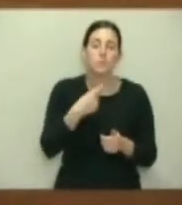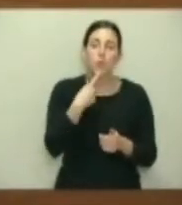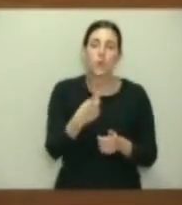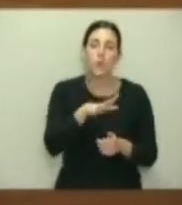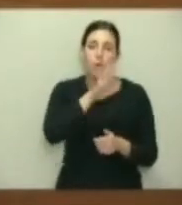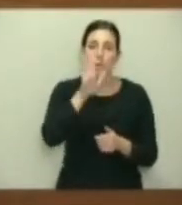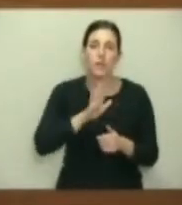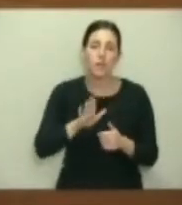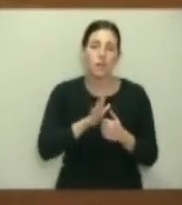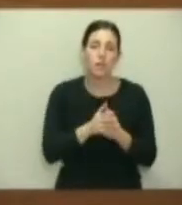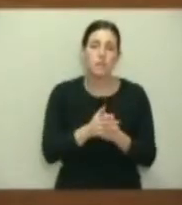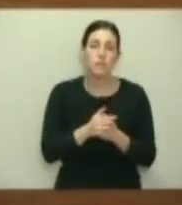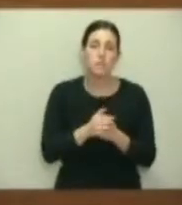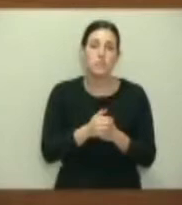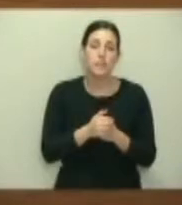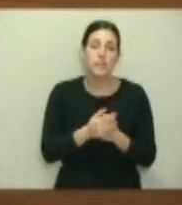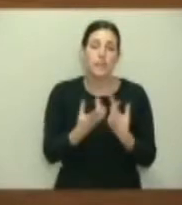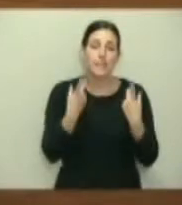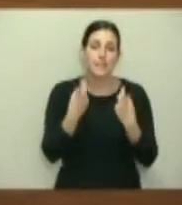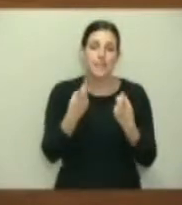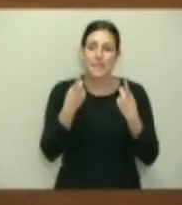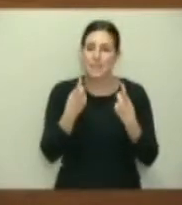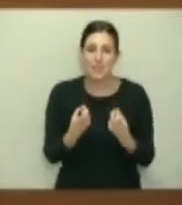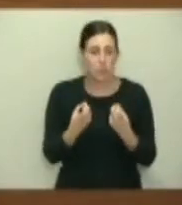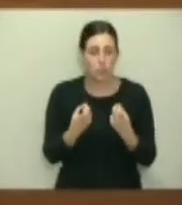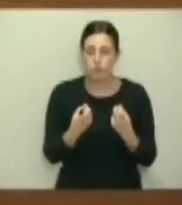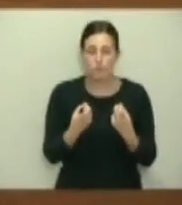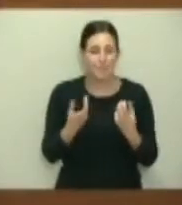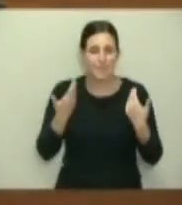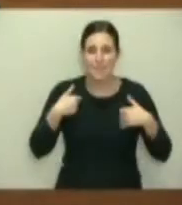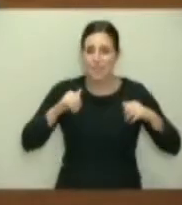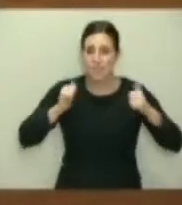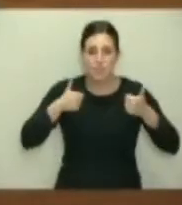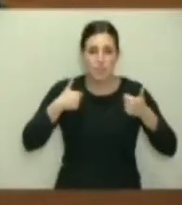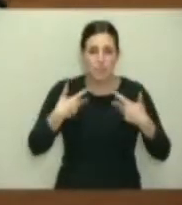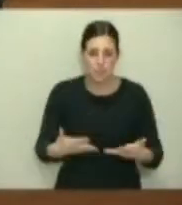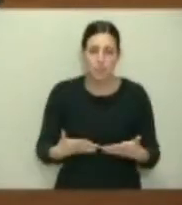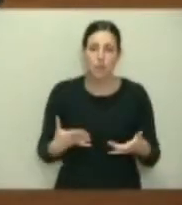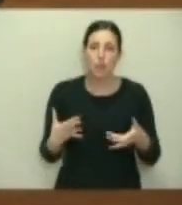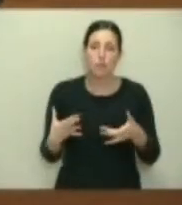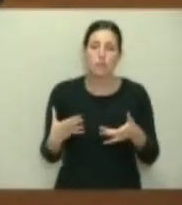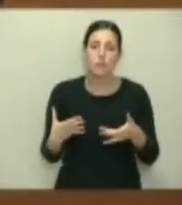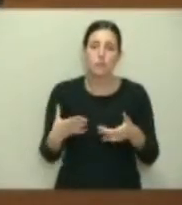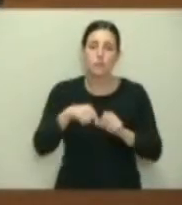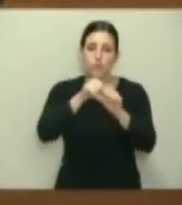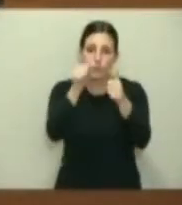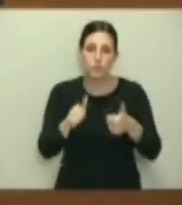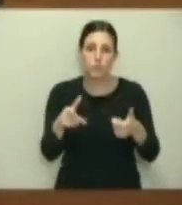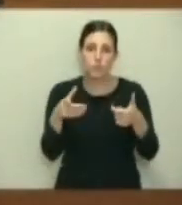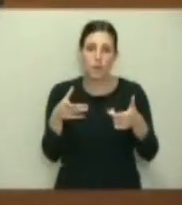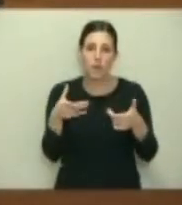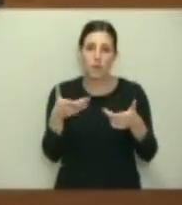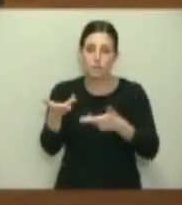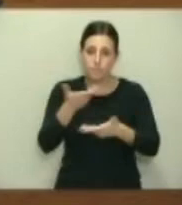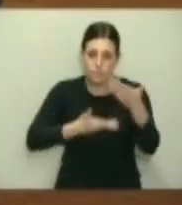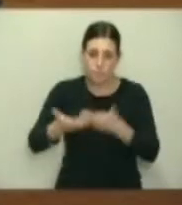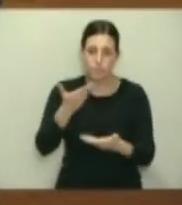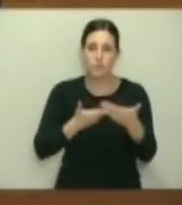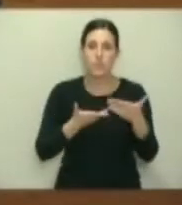me parece que es absolutamente necesario ponerlo en marcha de forma coordinada y de forma sistemática